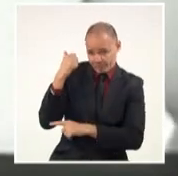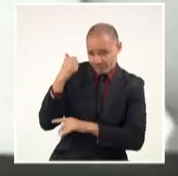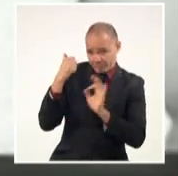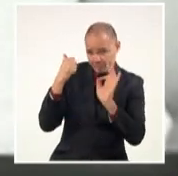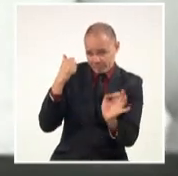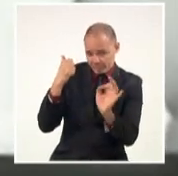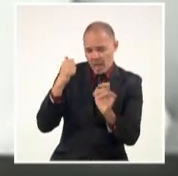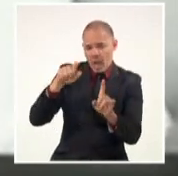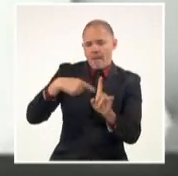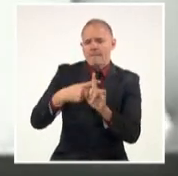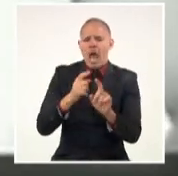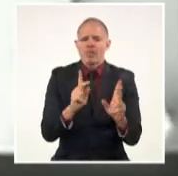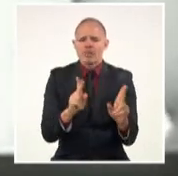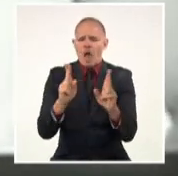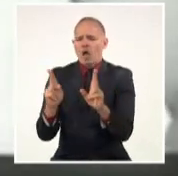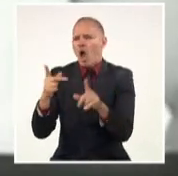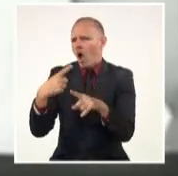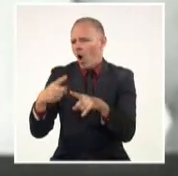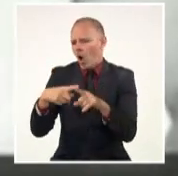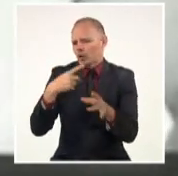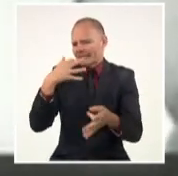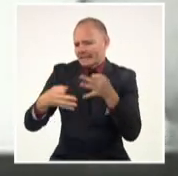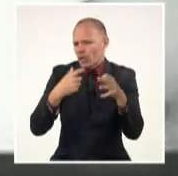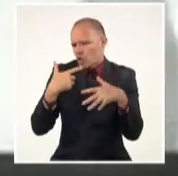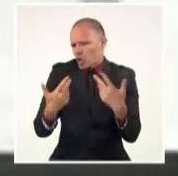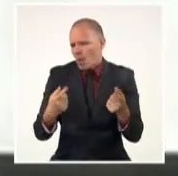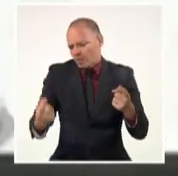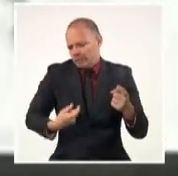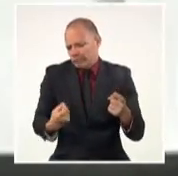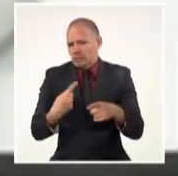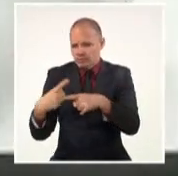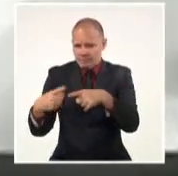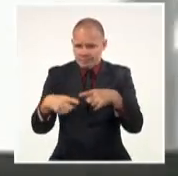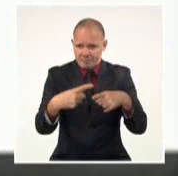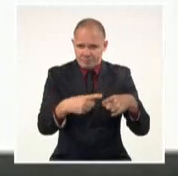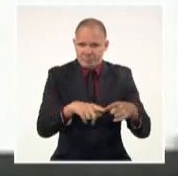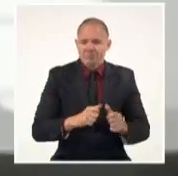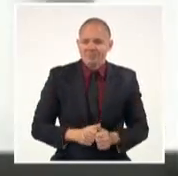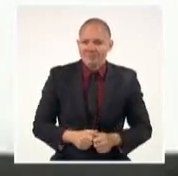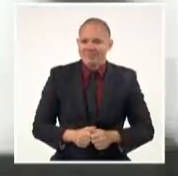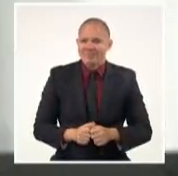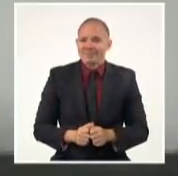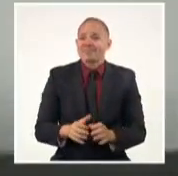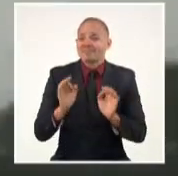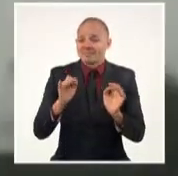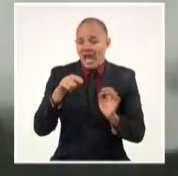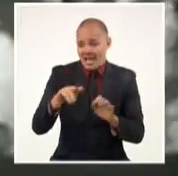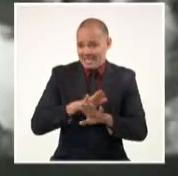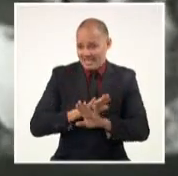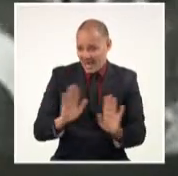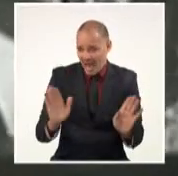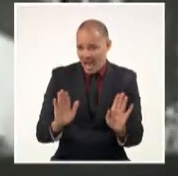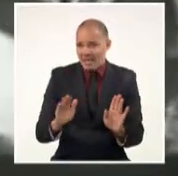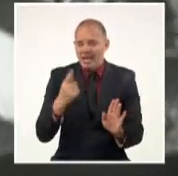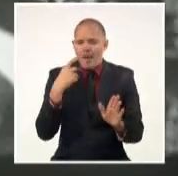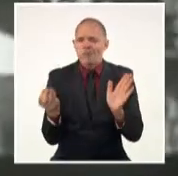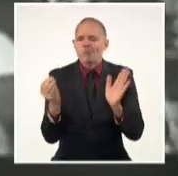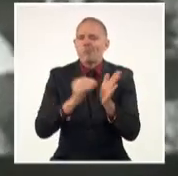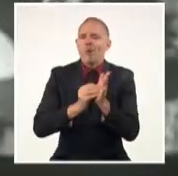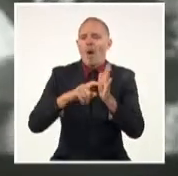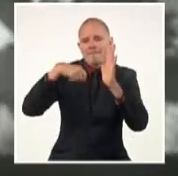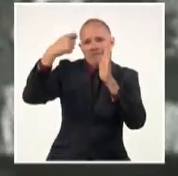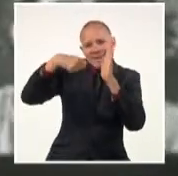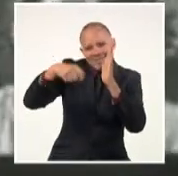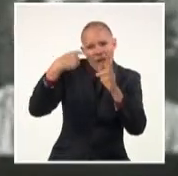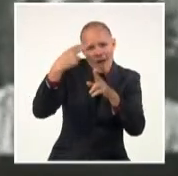documental Historia de una Batalla de Manuel Octavio Gómez. En la penúltima jornada de la muestra se incluirá Retrato de Teresa de